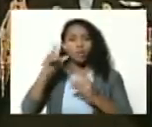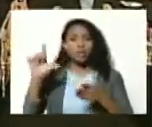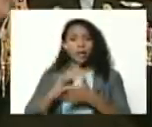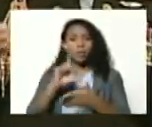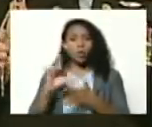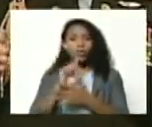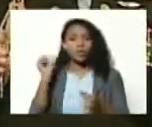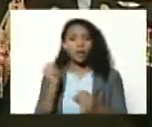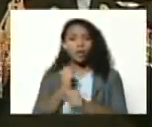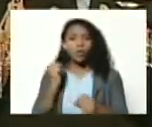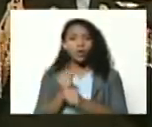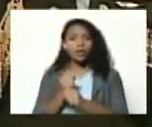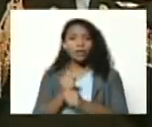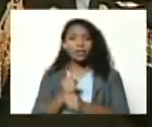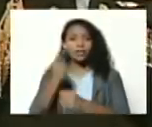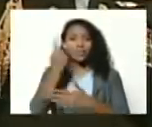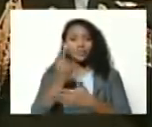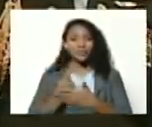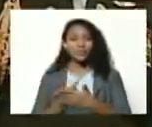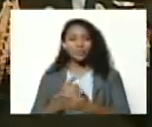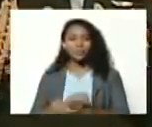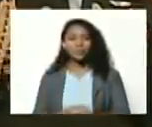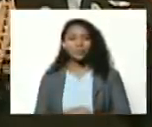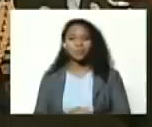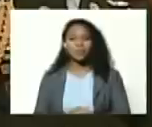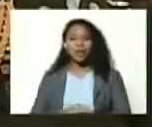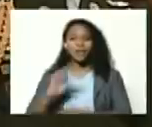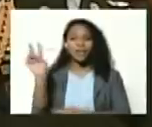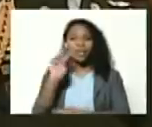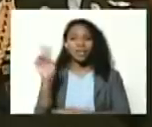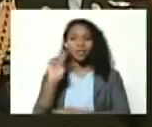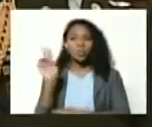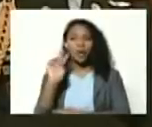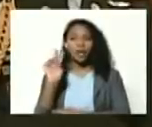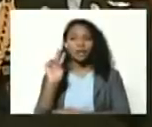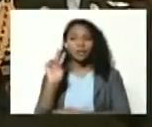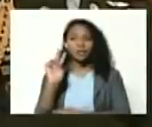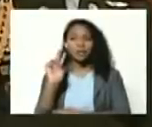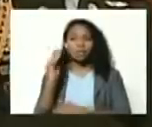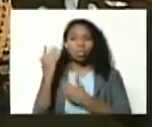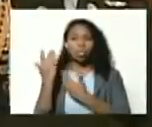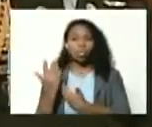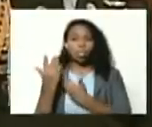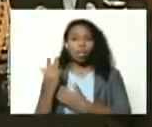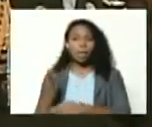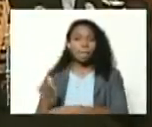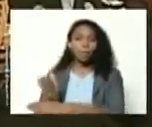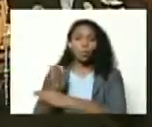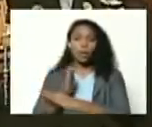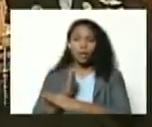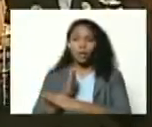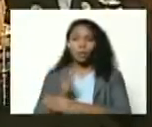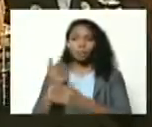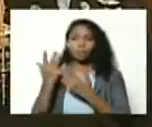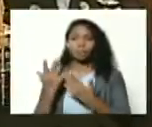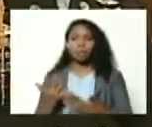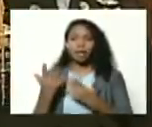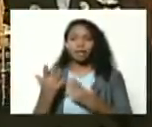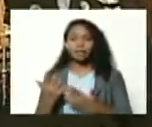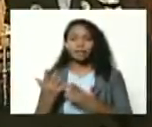trabajadores gráficos presidente en Venezuela pese al bloqueo pese a las